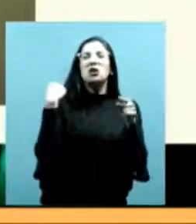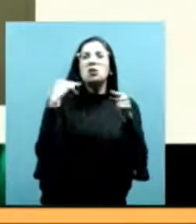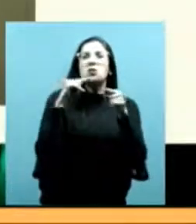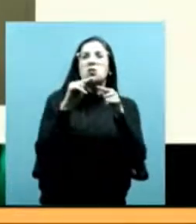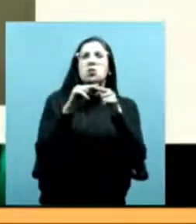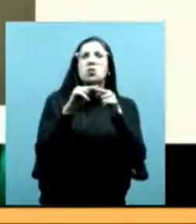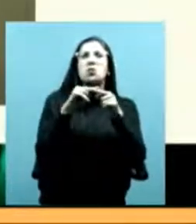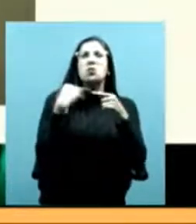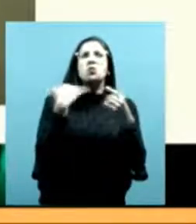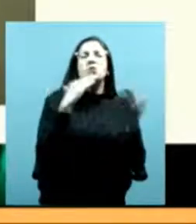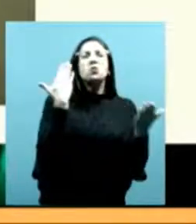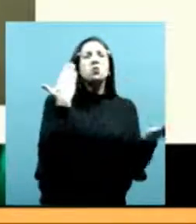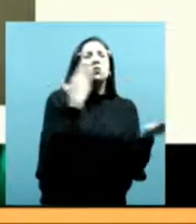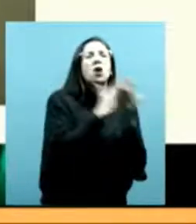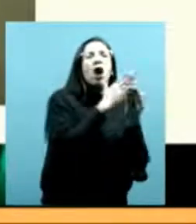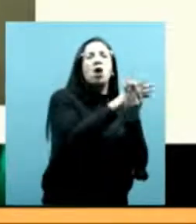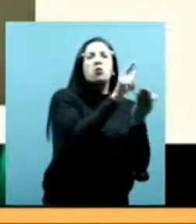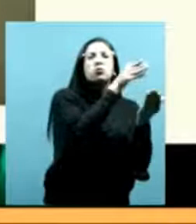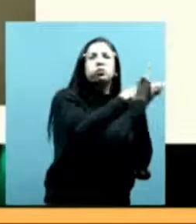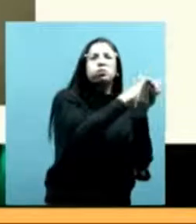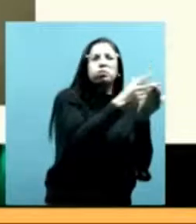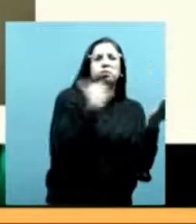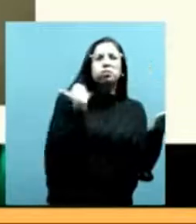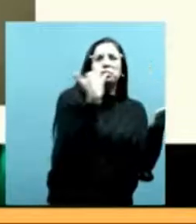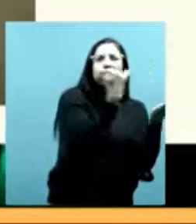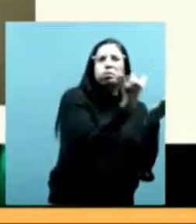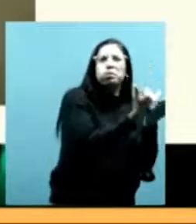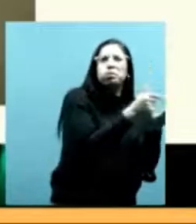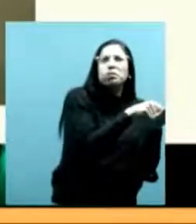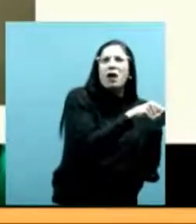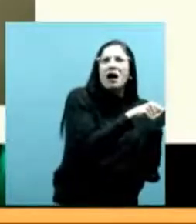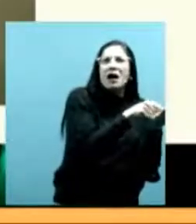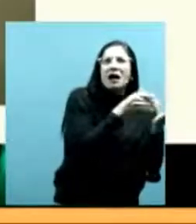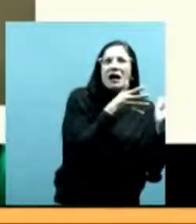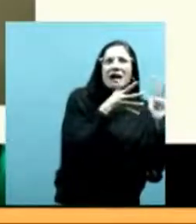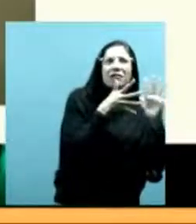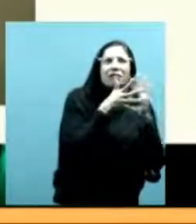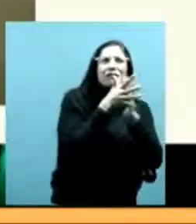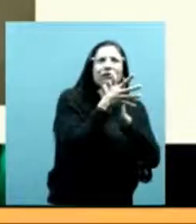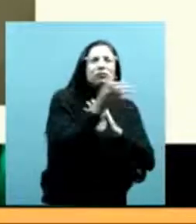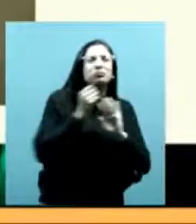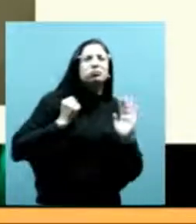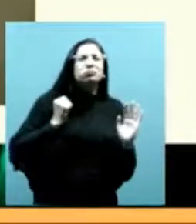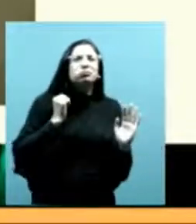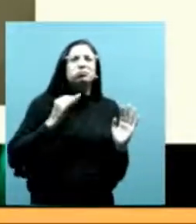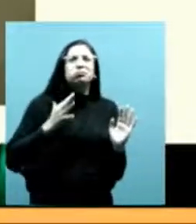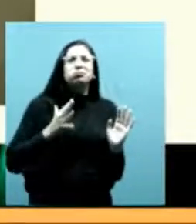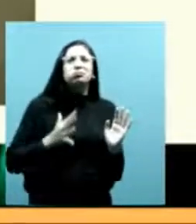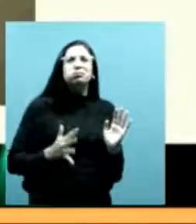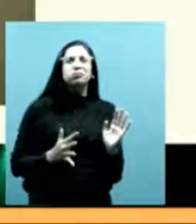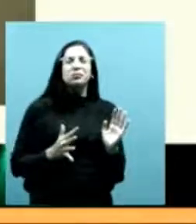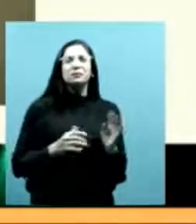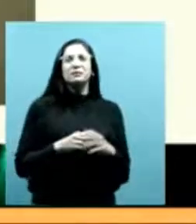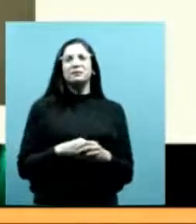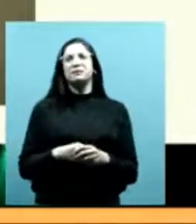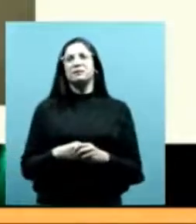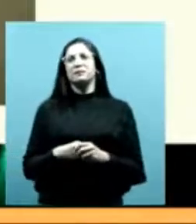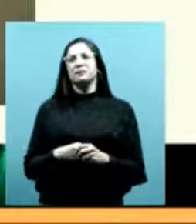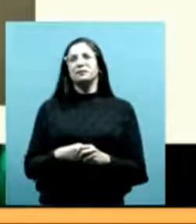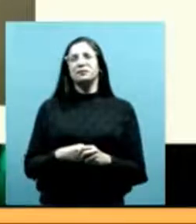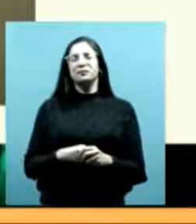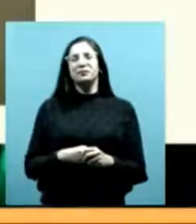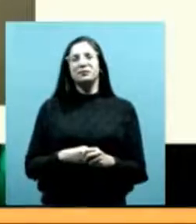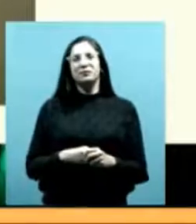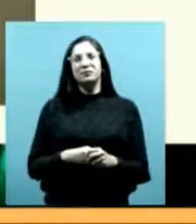muy áriga ¿no? es como es un dato muy esquelético y sin embargo siempre produce esas articulaciones